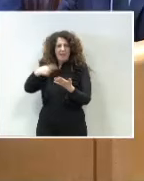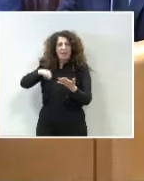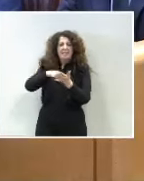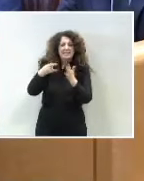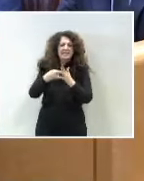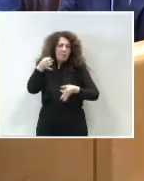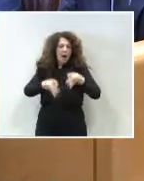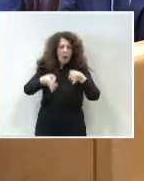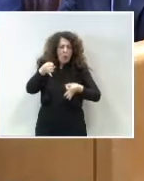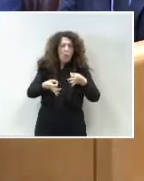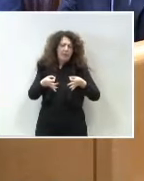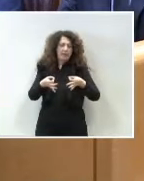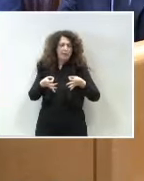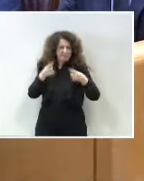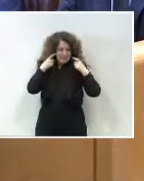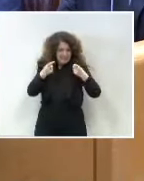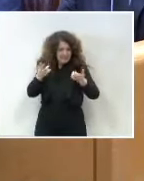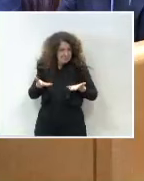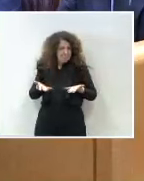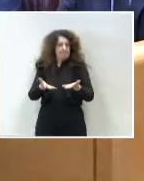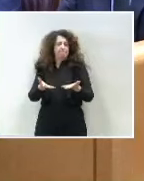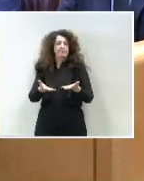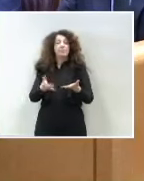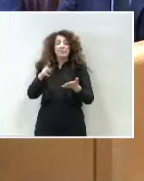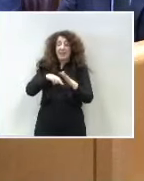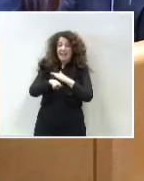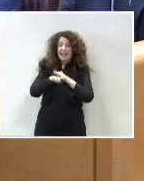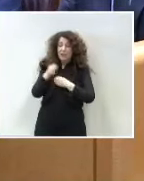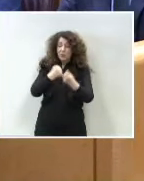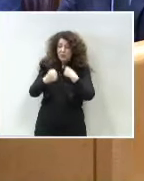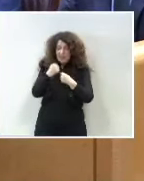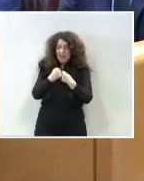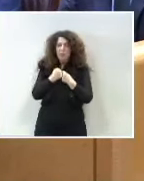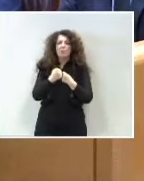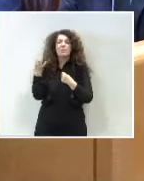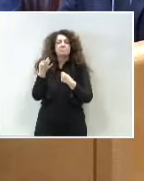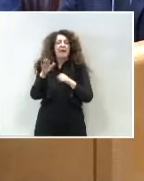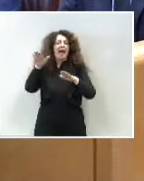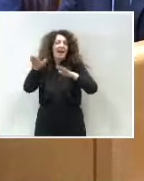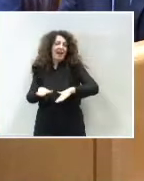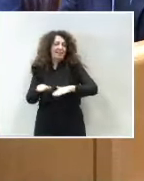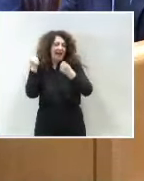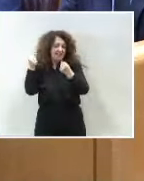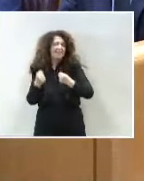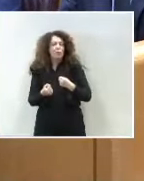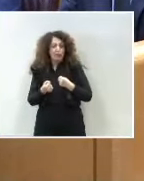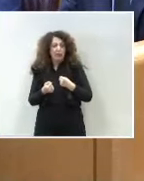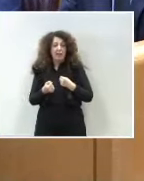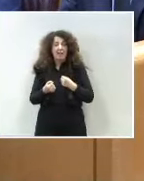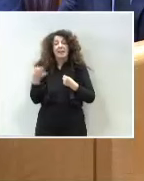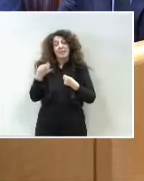de salud. Pero usted ha dicho que efectivamente son recursos económicos, es lealtad institucional, sin duda alguna, y es